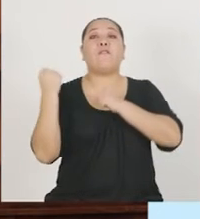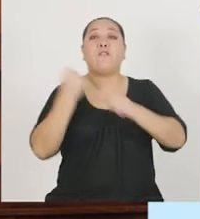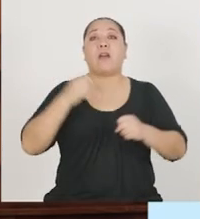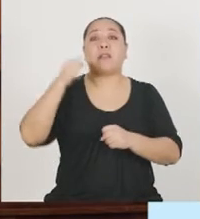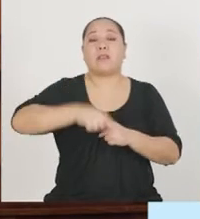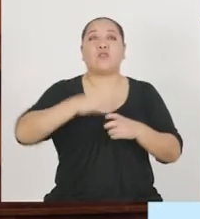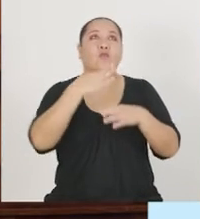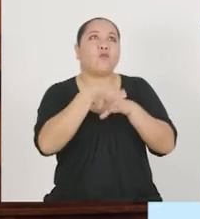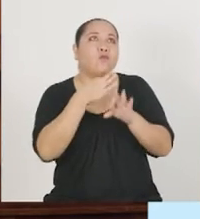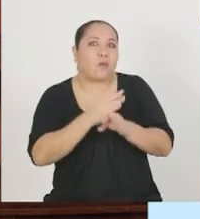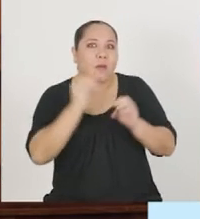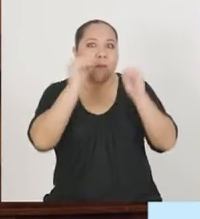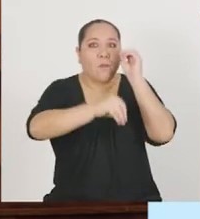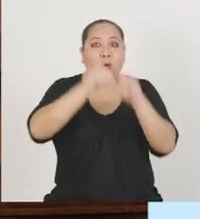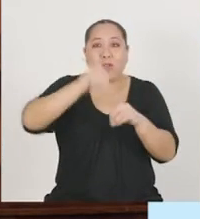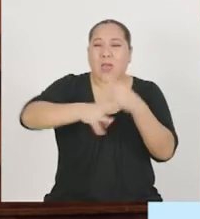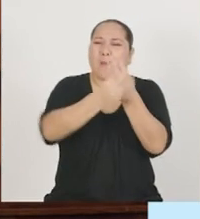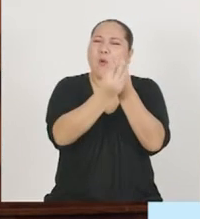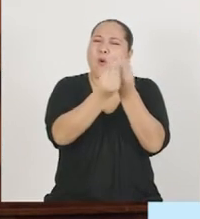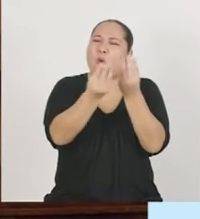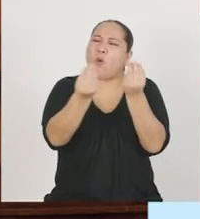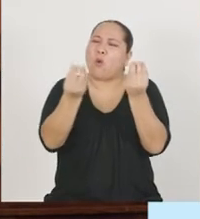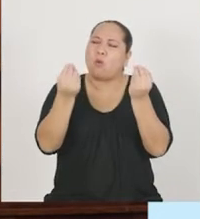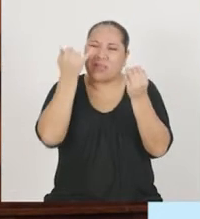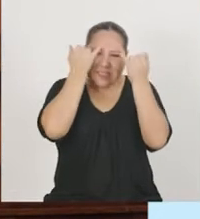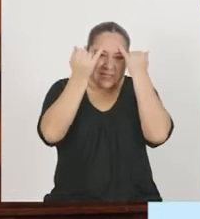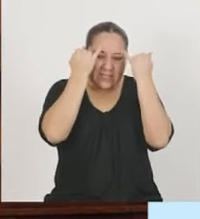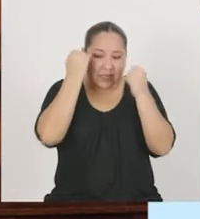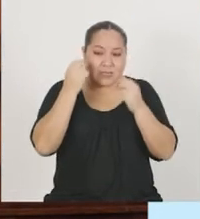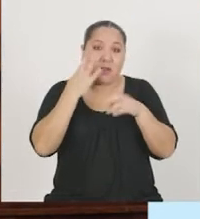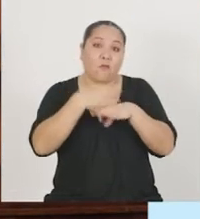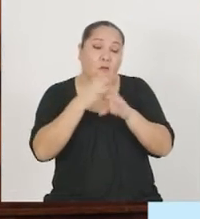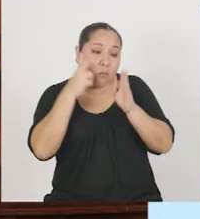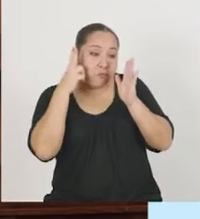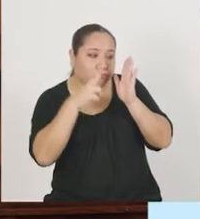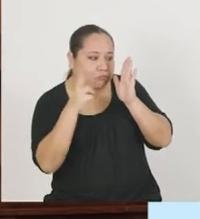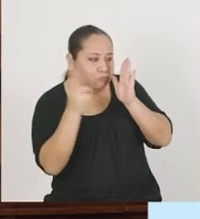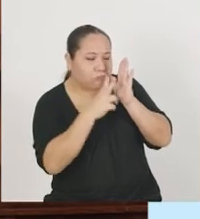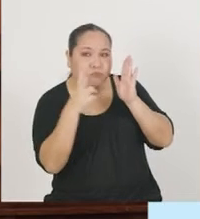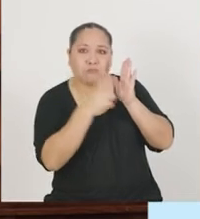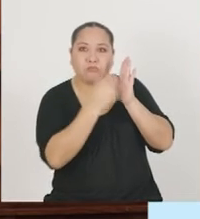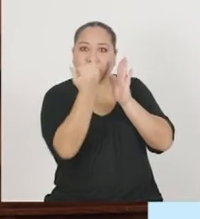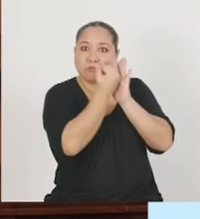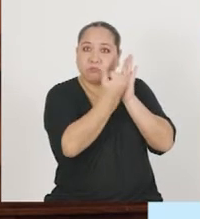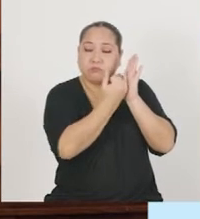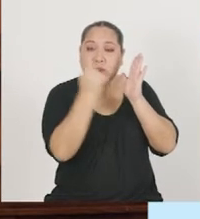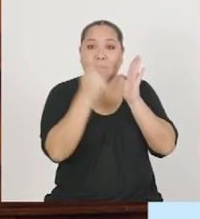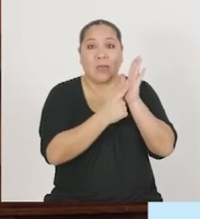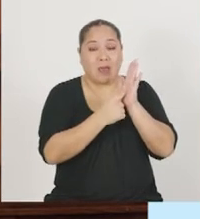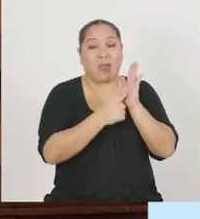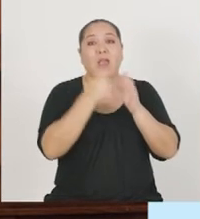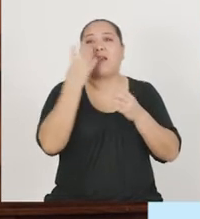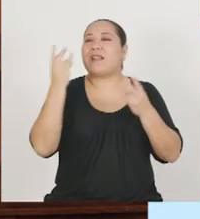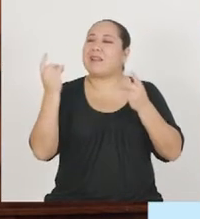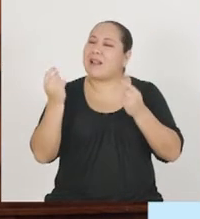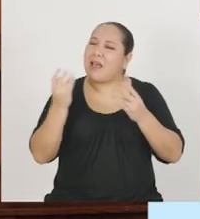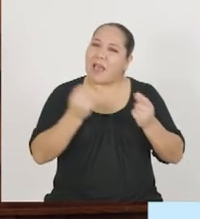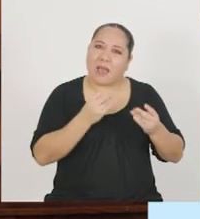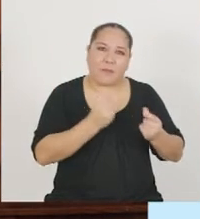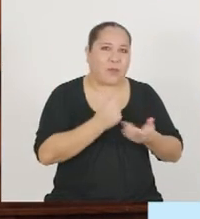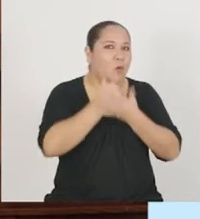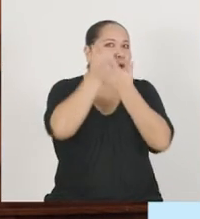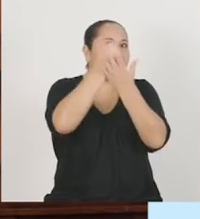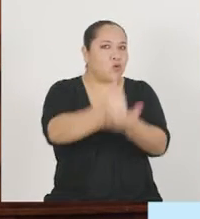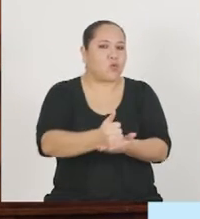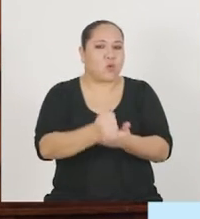radica en su capacidad para generar muchas ideas en forma visual, lo que permite crear un veloz puente